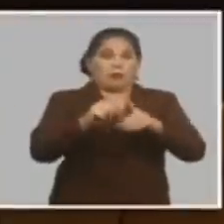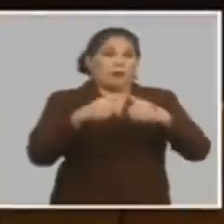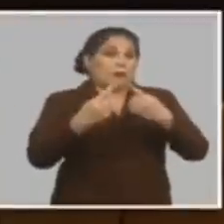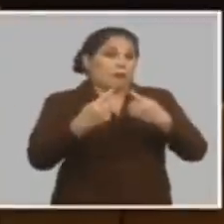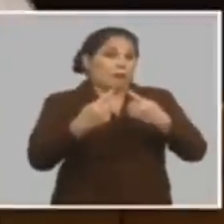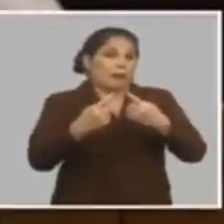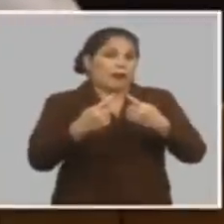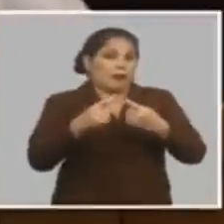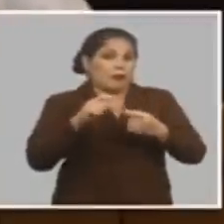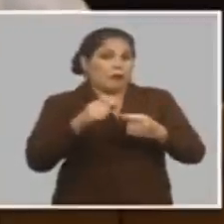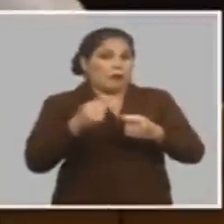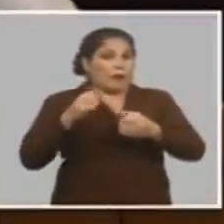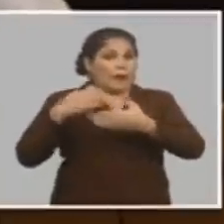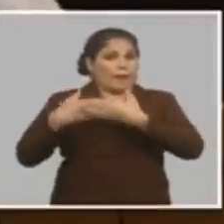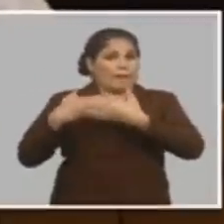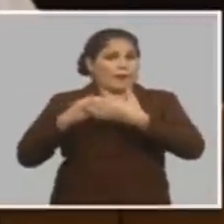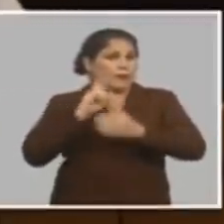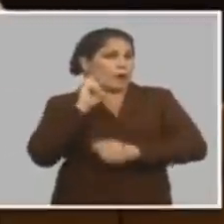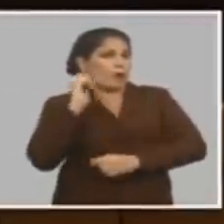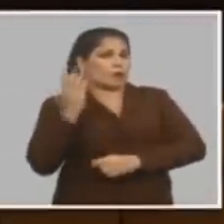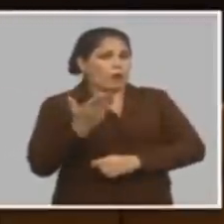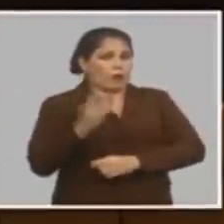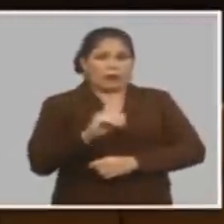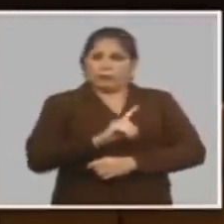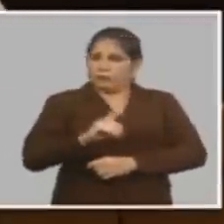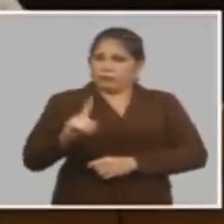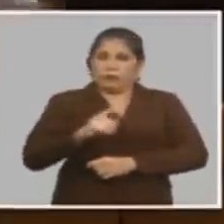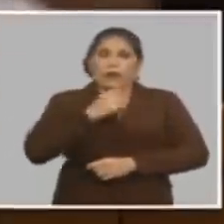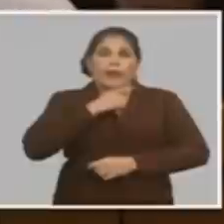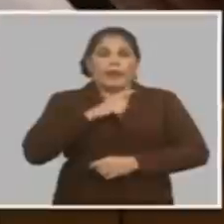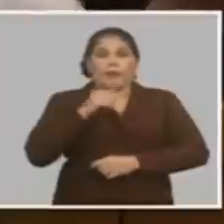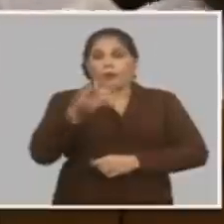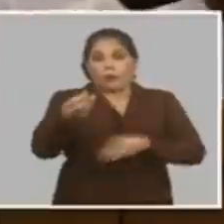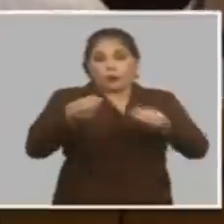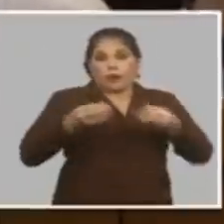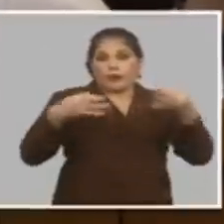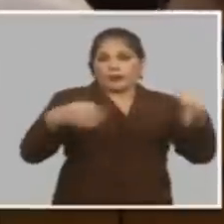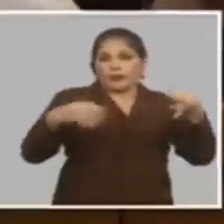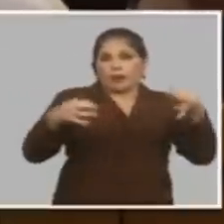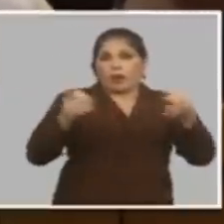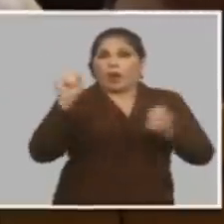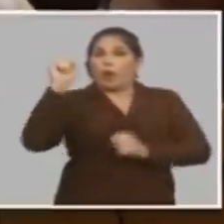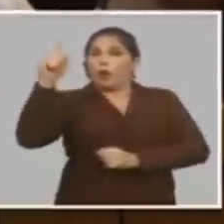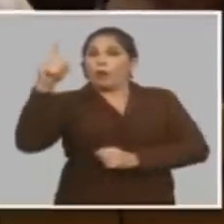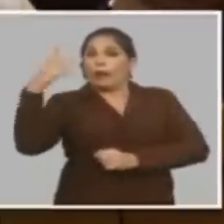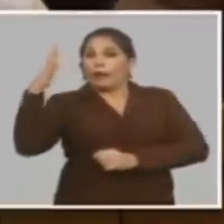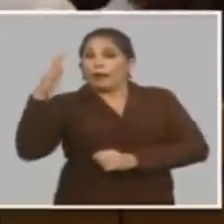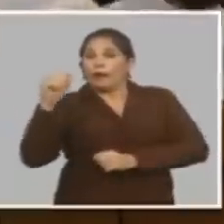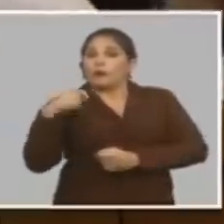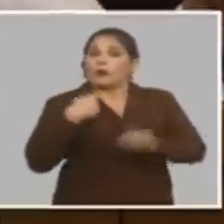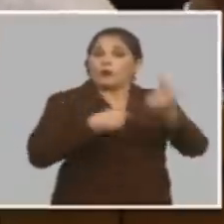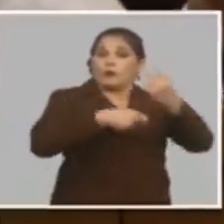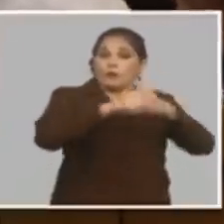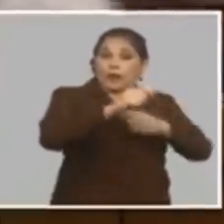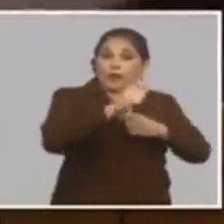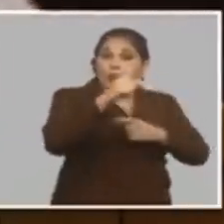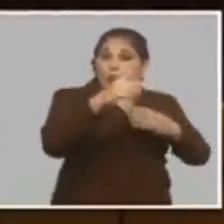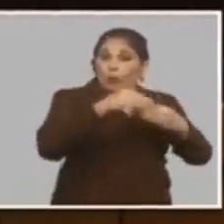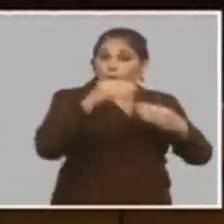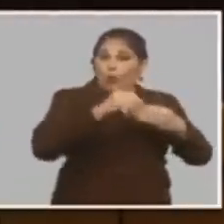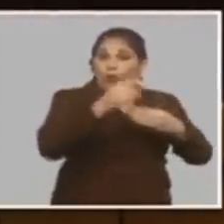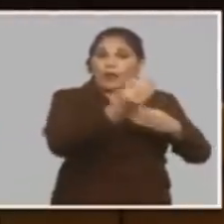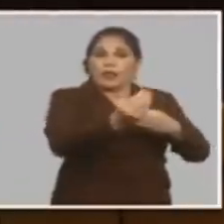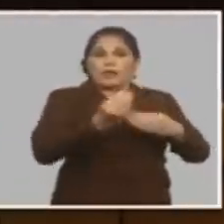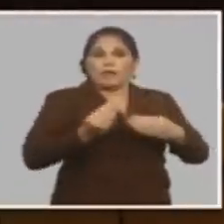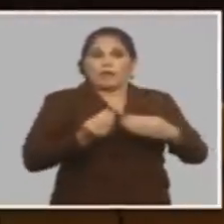incómoda pero si usted trae esta hoja importada y la vende una empresa de comercio en un dólar y